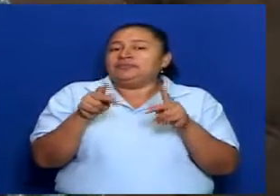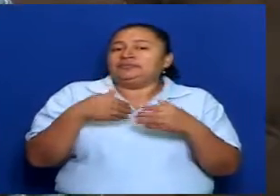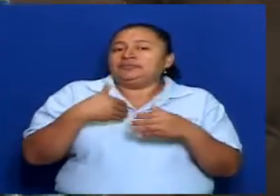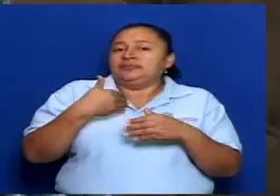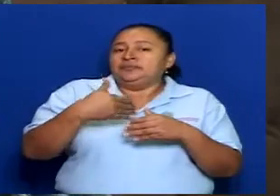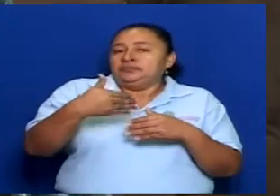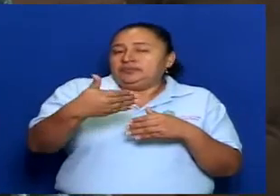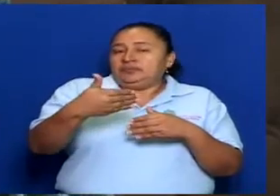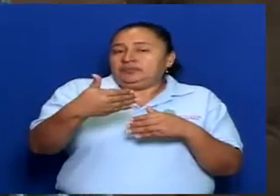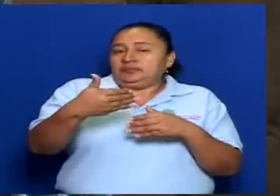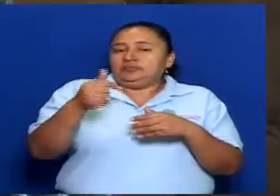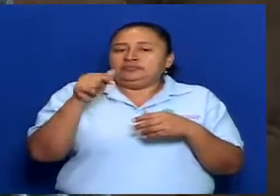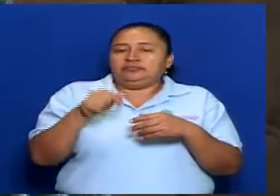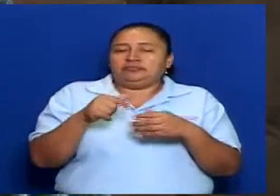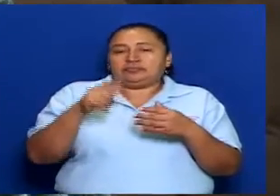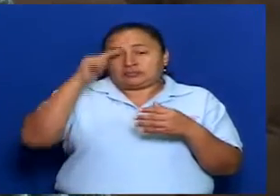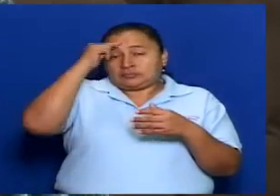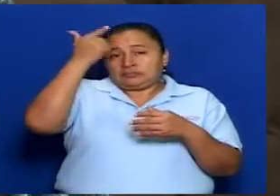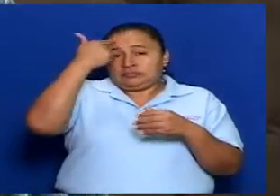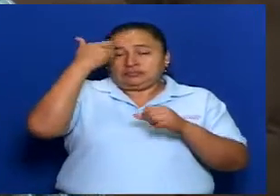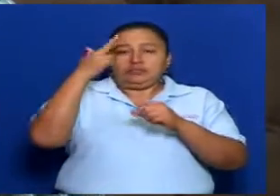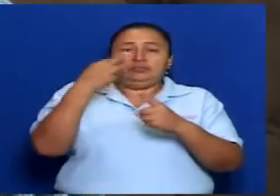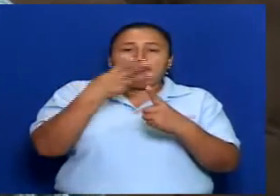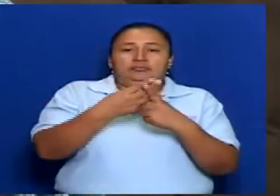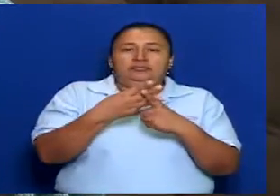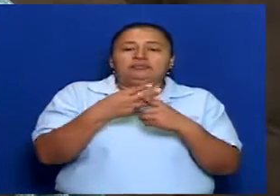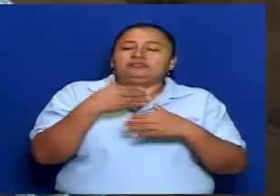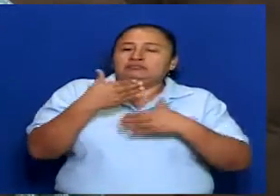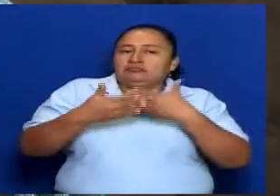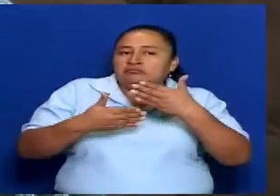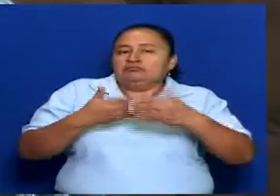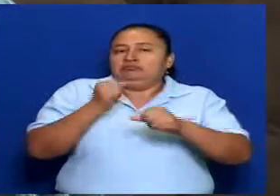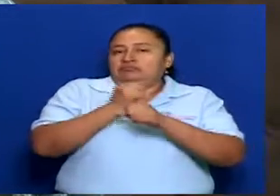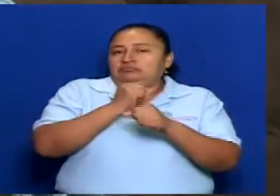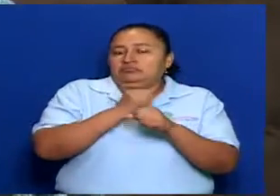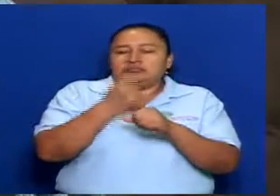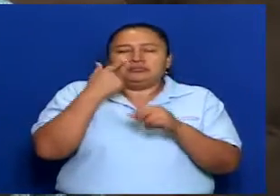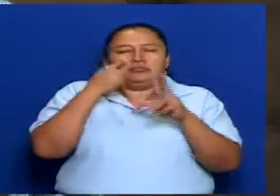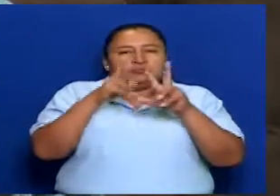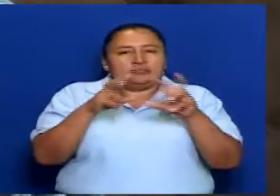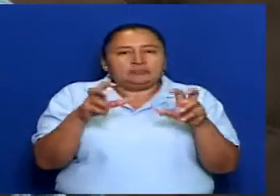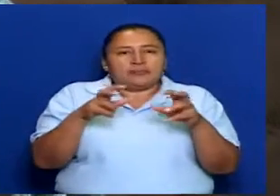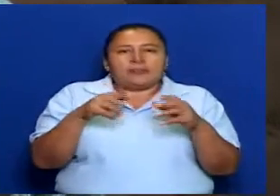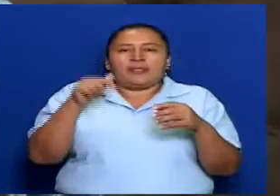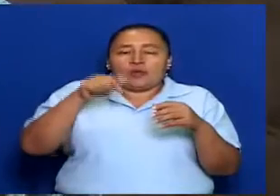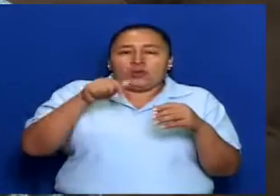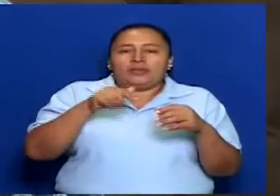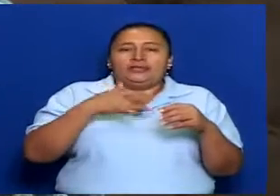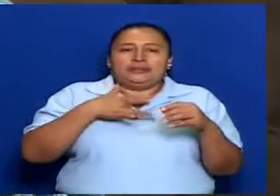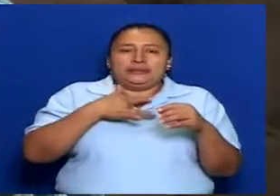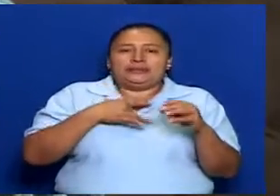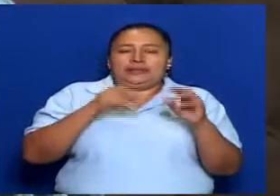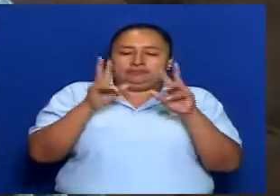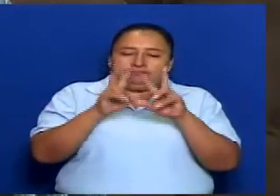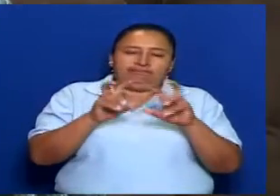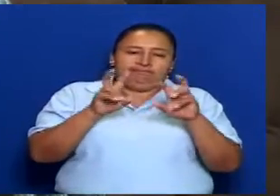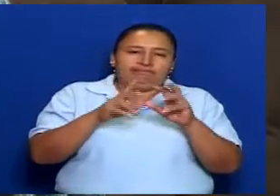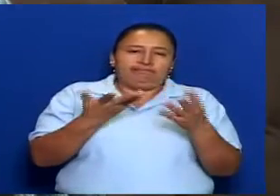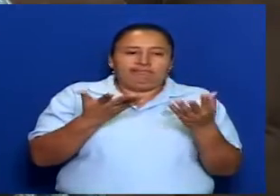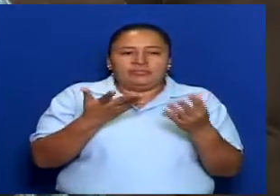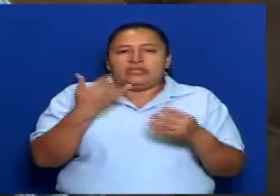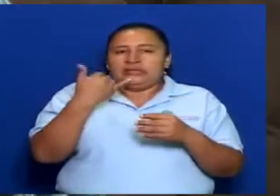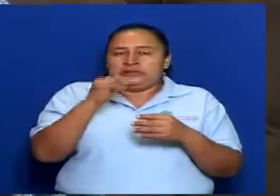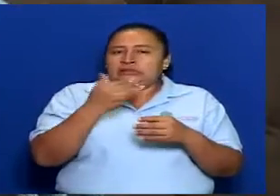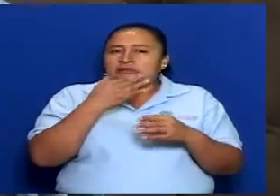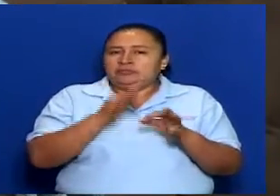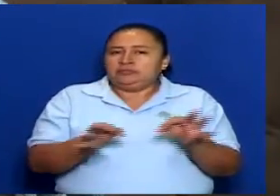lo que son los gobiernos regionales, se estaba revisando que ya es tiempo de valorar qué es lo que